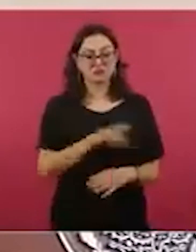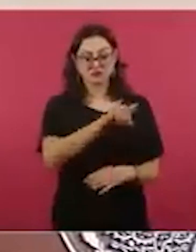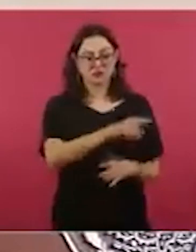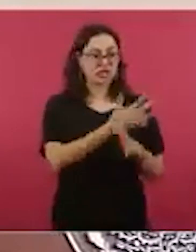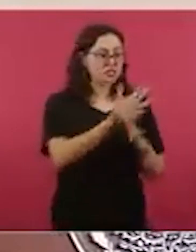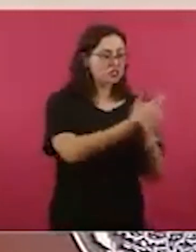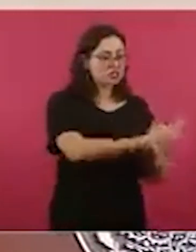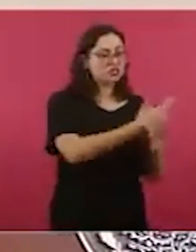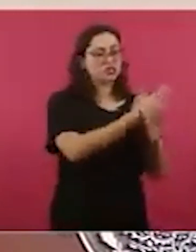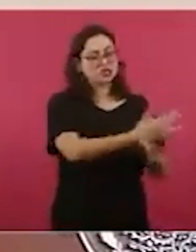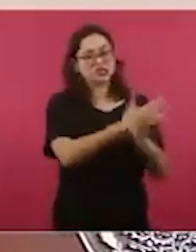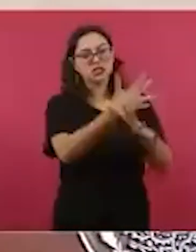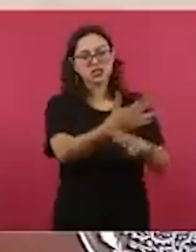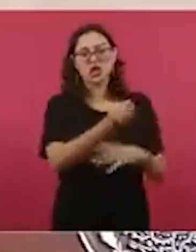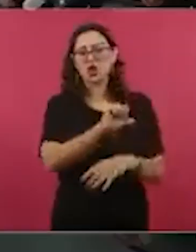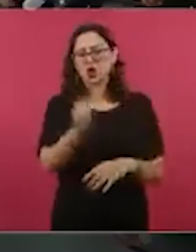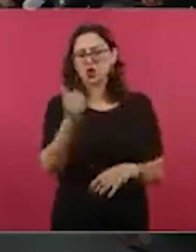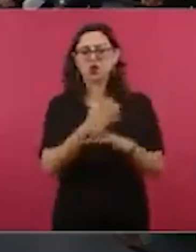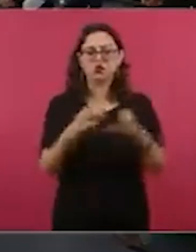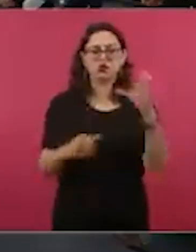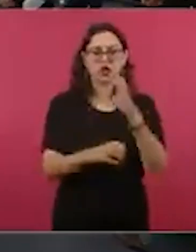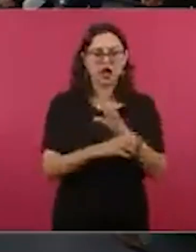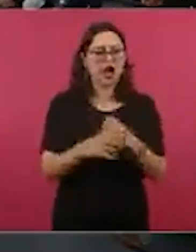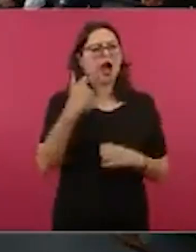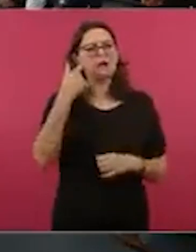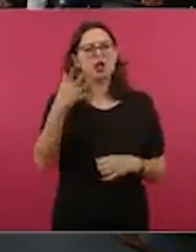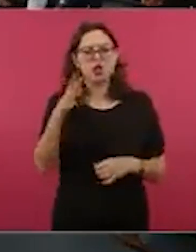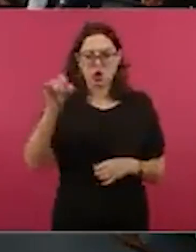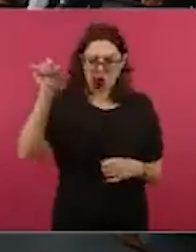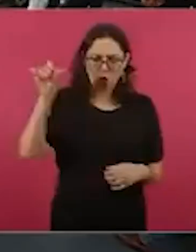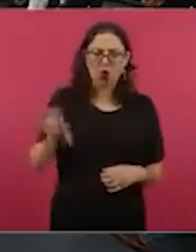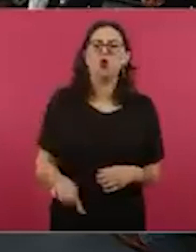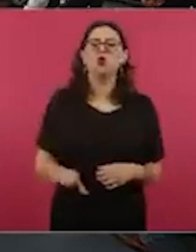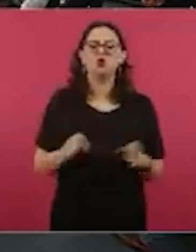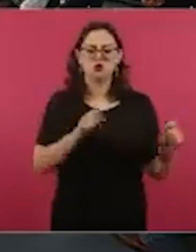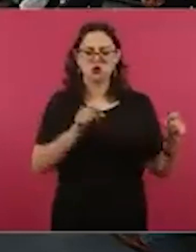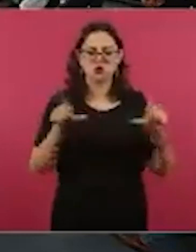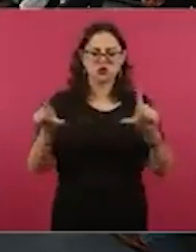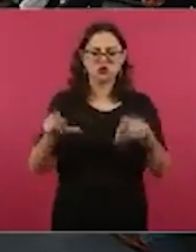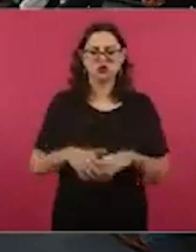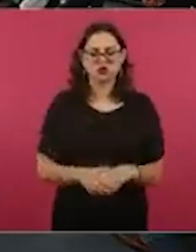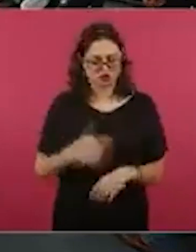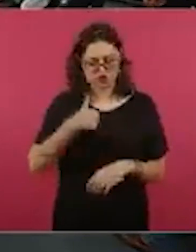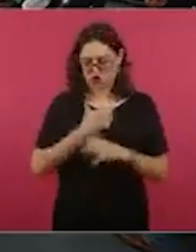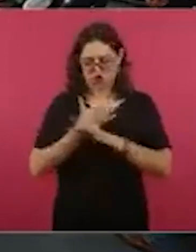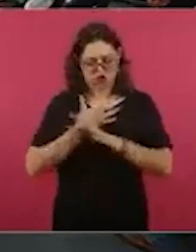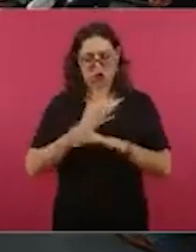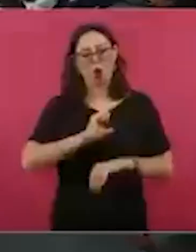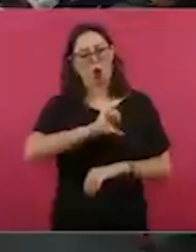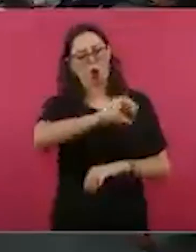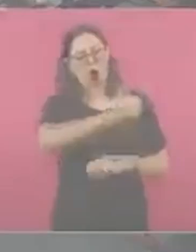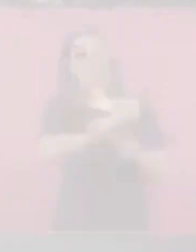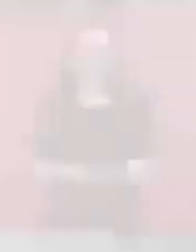mañaneras del 10, 11, 14 y 17 de julio, en donde hace referencia a Xochitl Galvez. En ese sentido, el INE rechazó